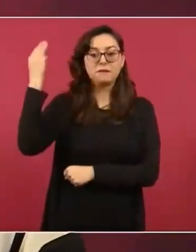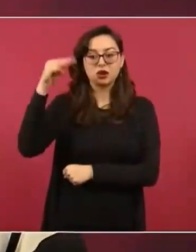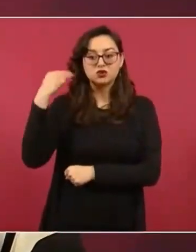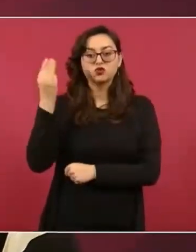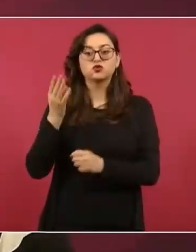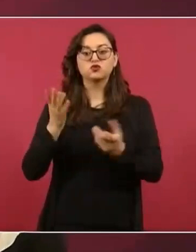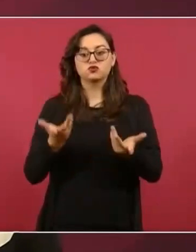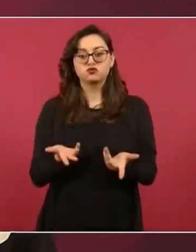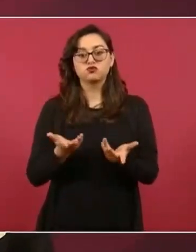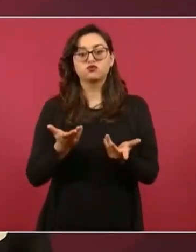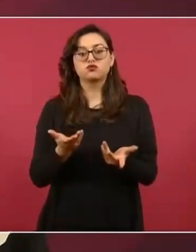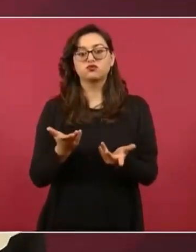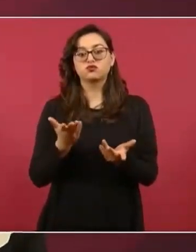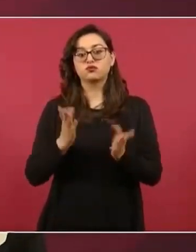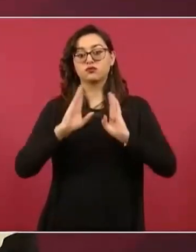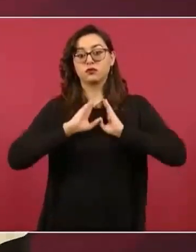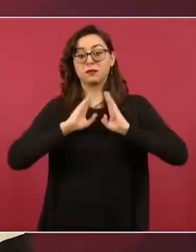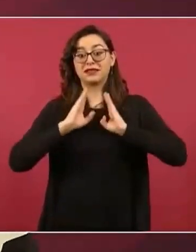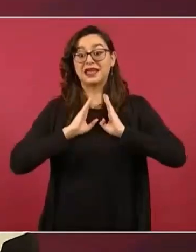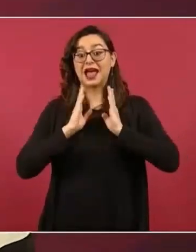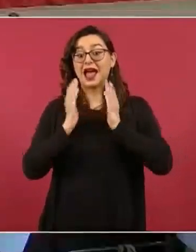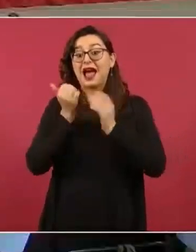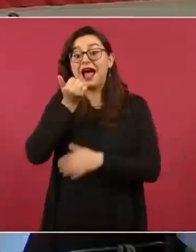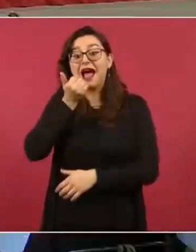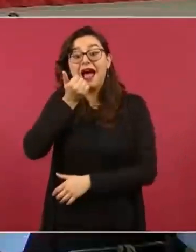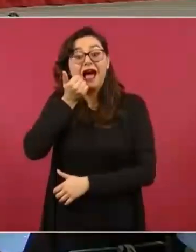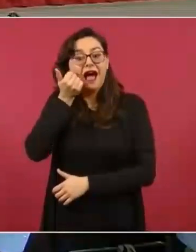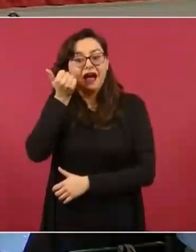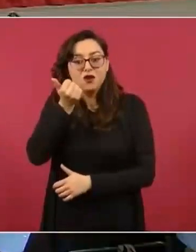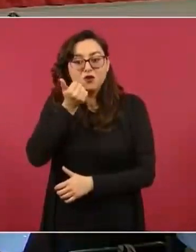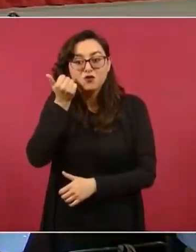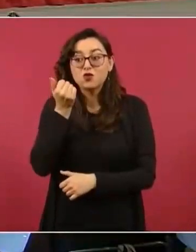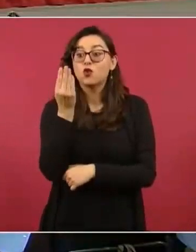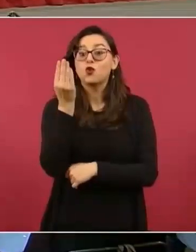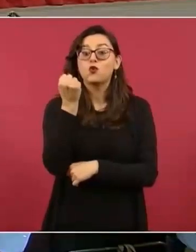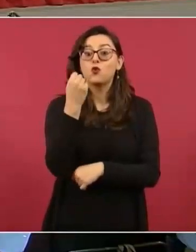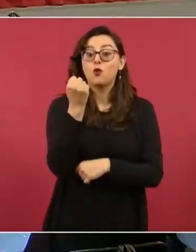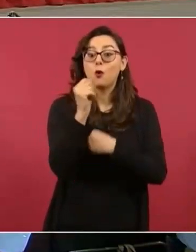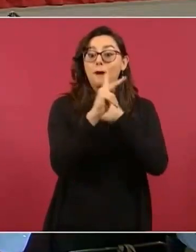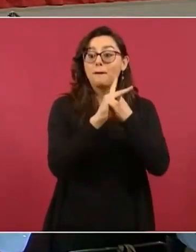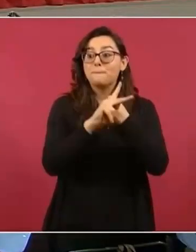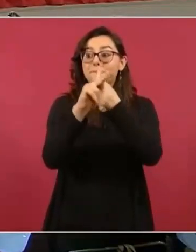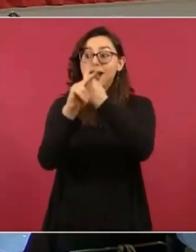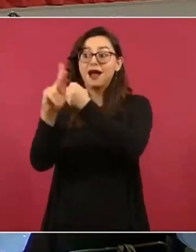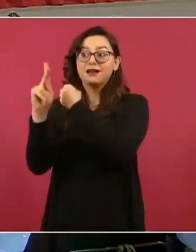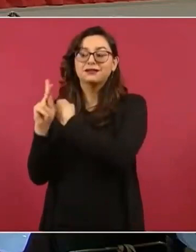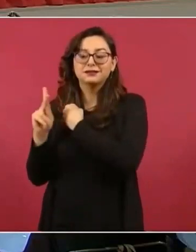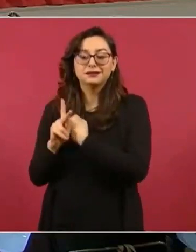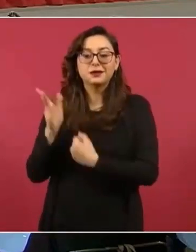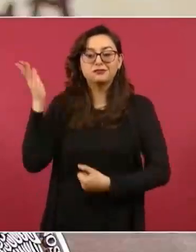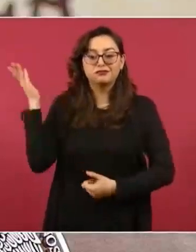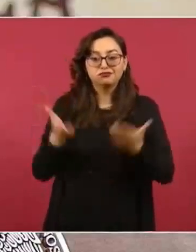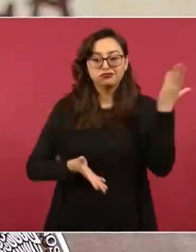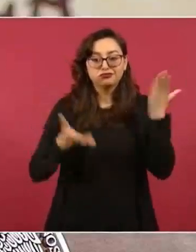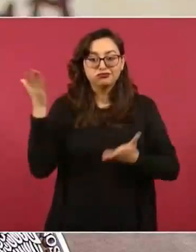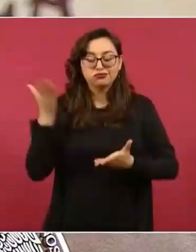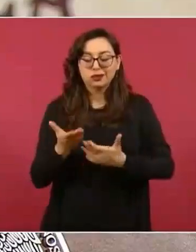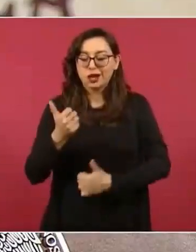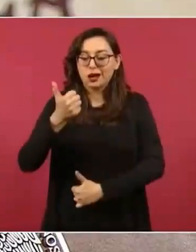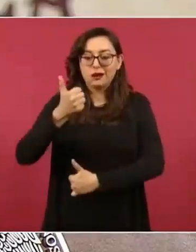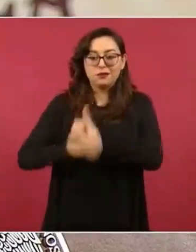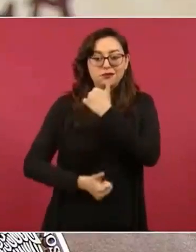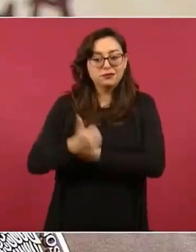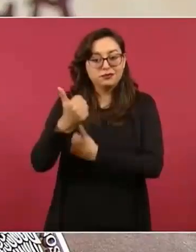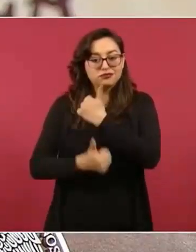participaron estudiantes de planteles militares de nueve países del continente americano para medir su desempeño